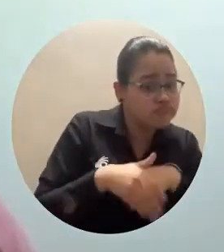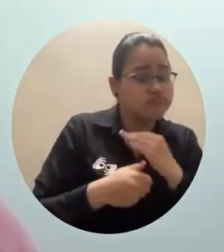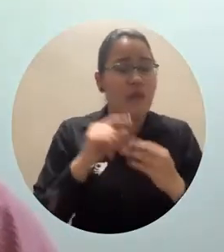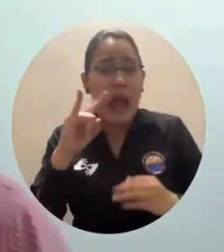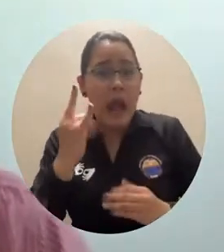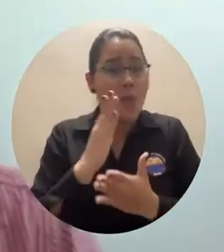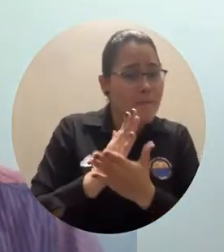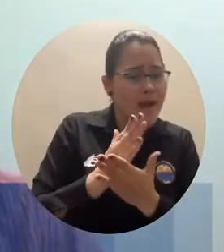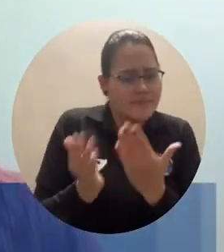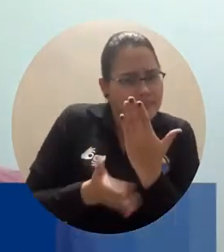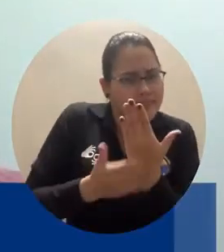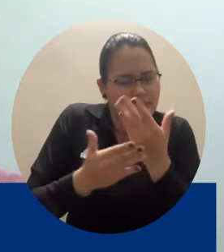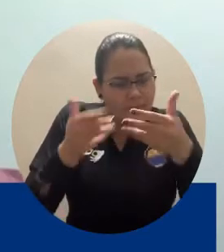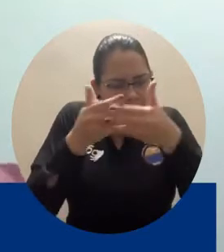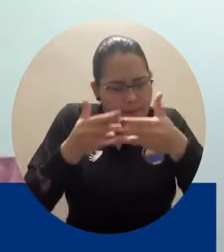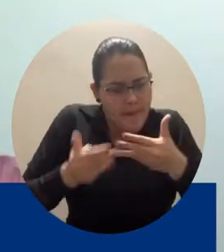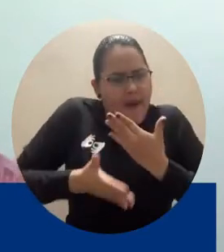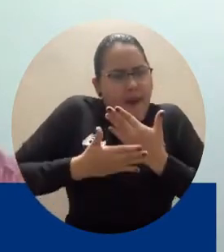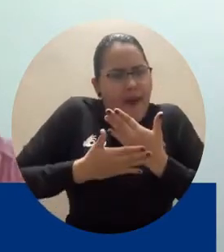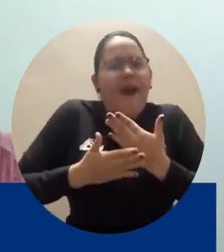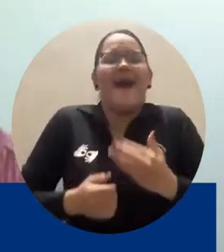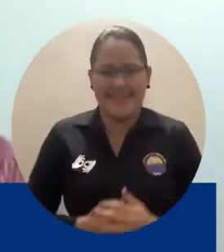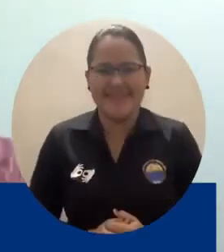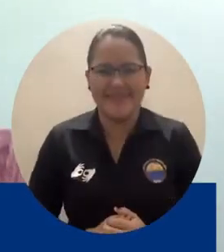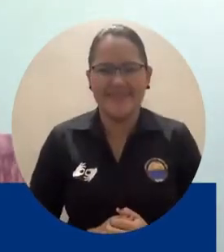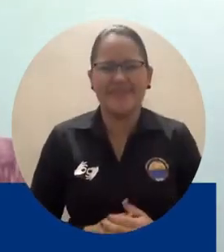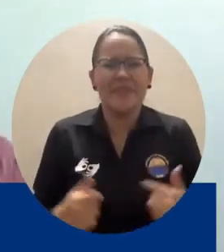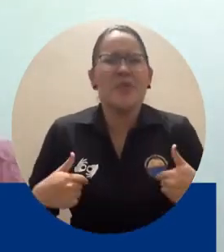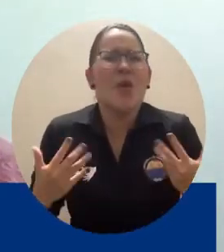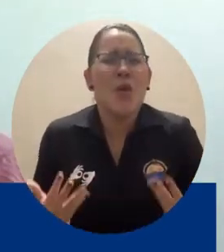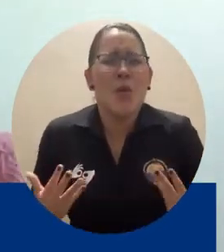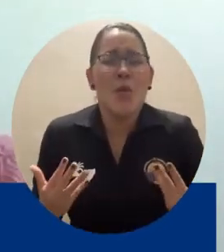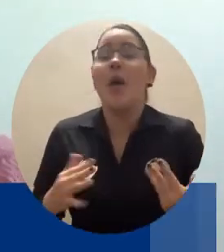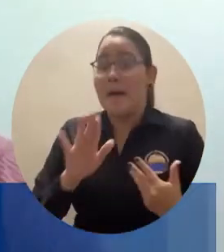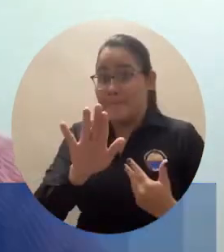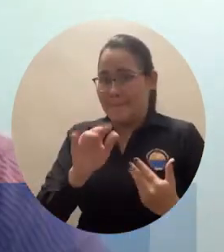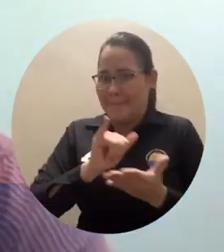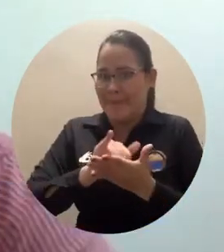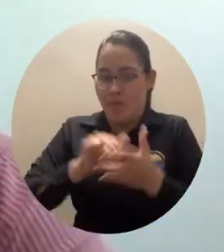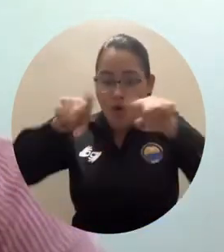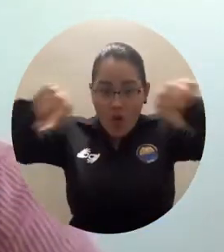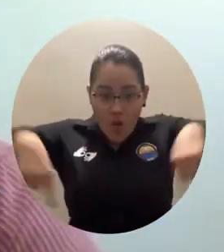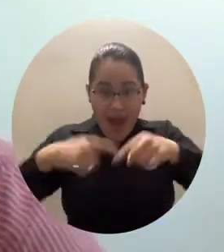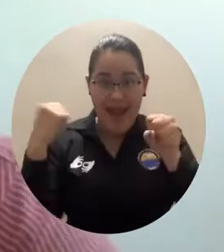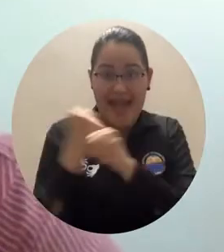como se accede va a haber un código qr en la puerta de cada oficina que fue tomada para el trabajo